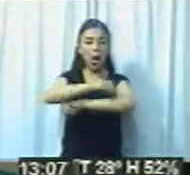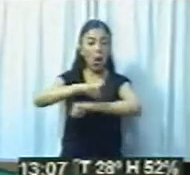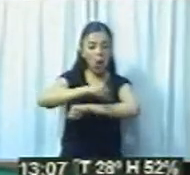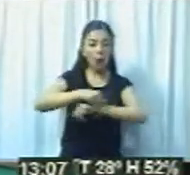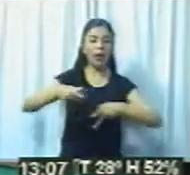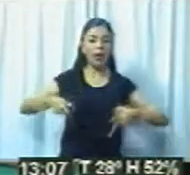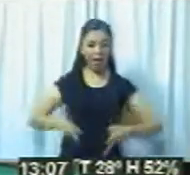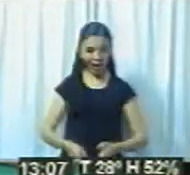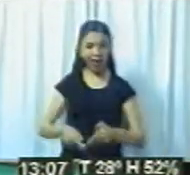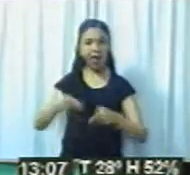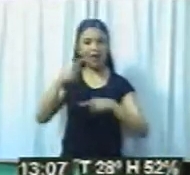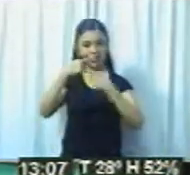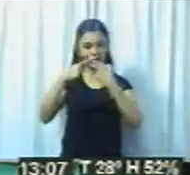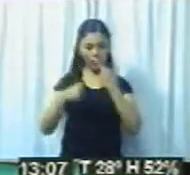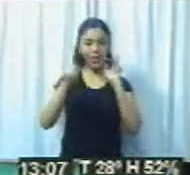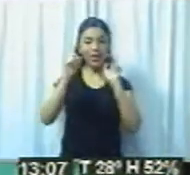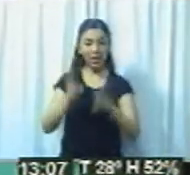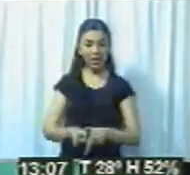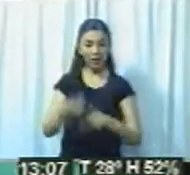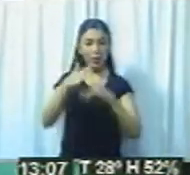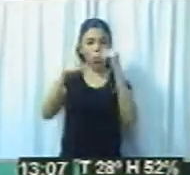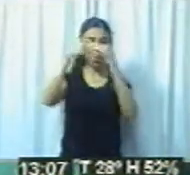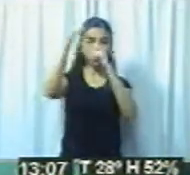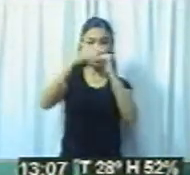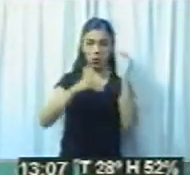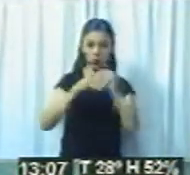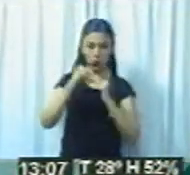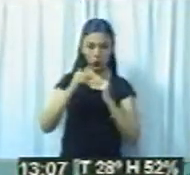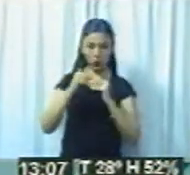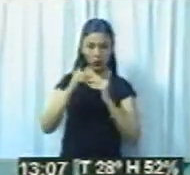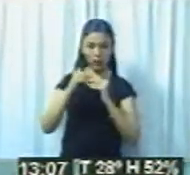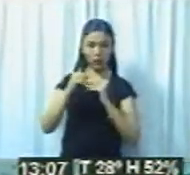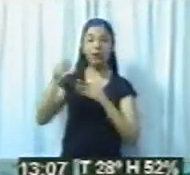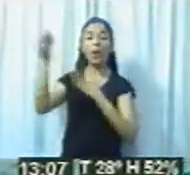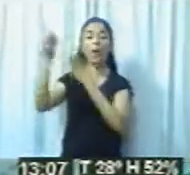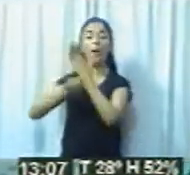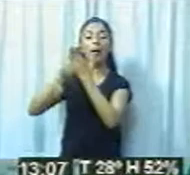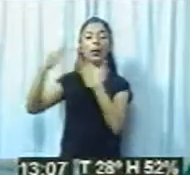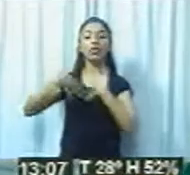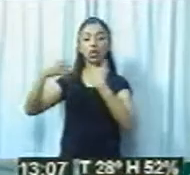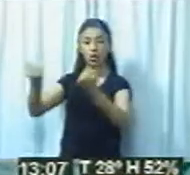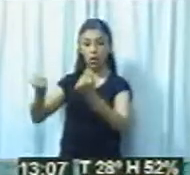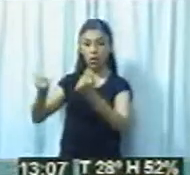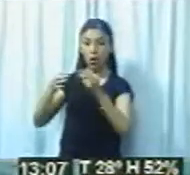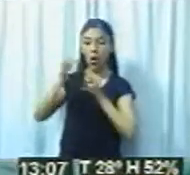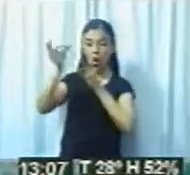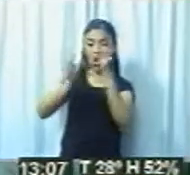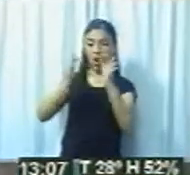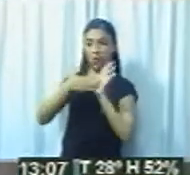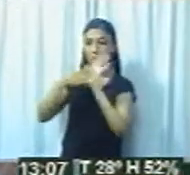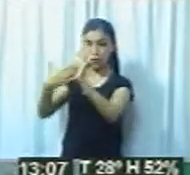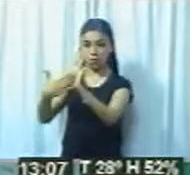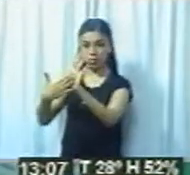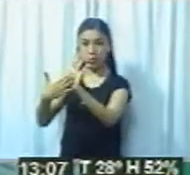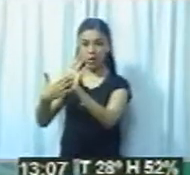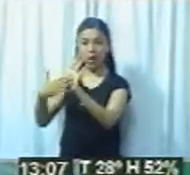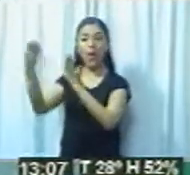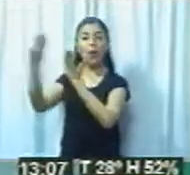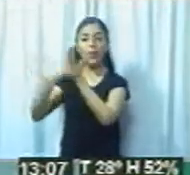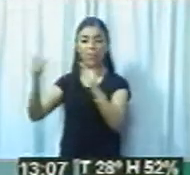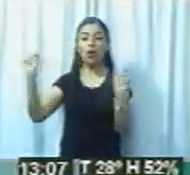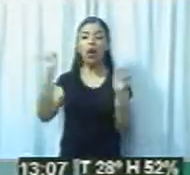la visita del señor ministro, se consensó de que ese proyecto se podría realizar. El hospital